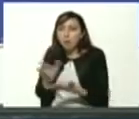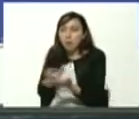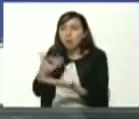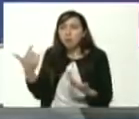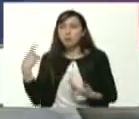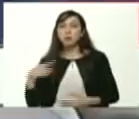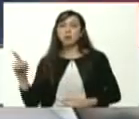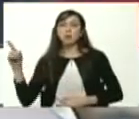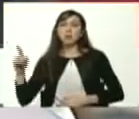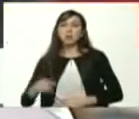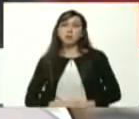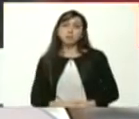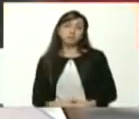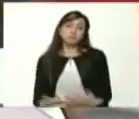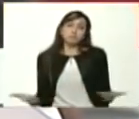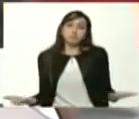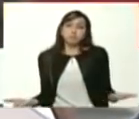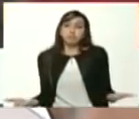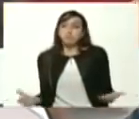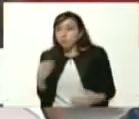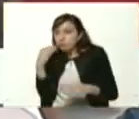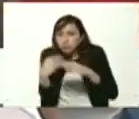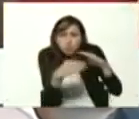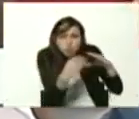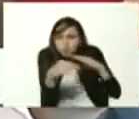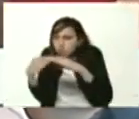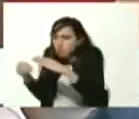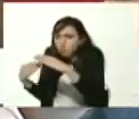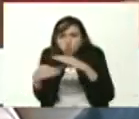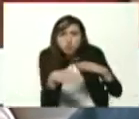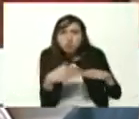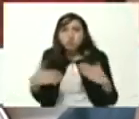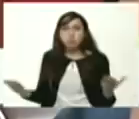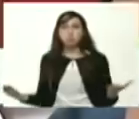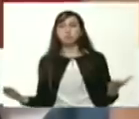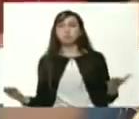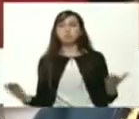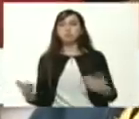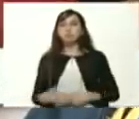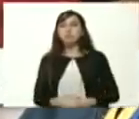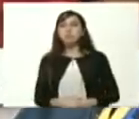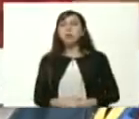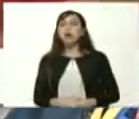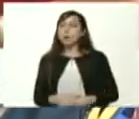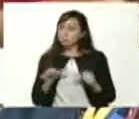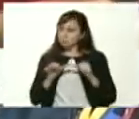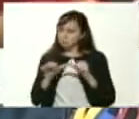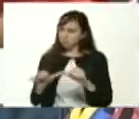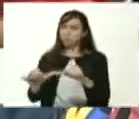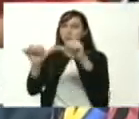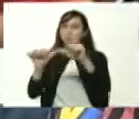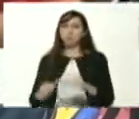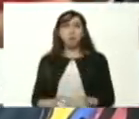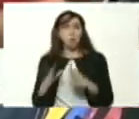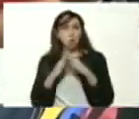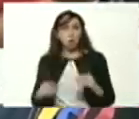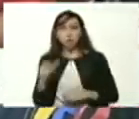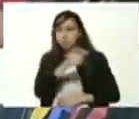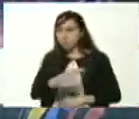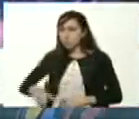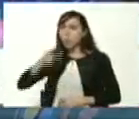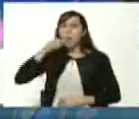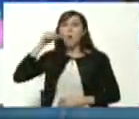¿verdad? del mensajito por aquí del mensajito por allá mantenerse todos y todas